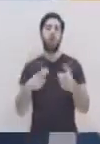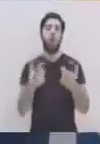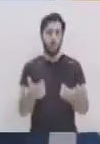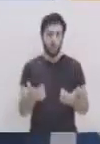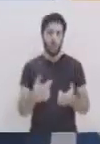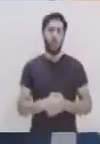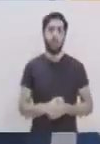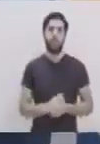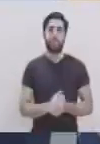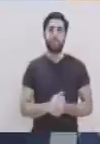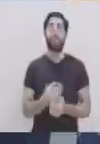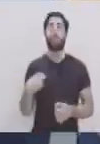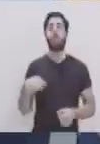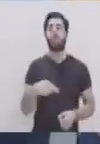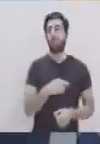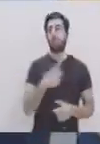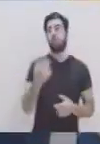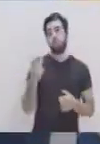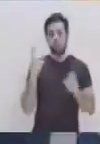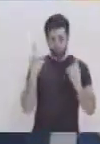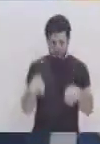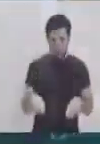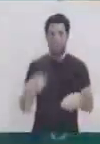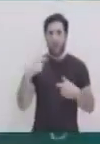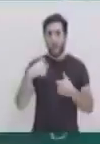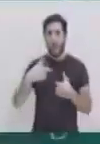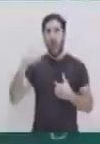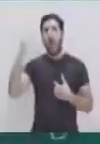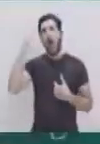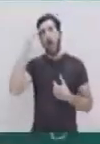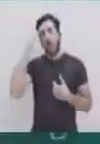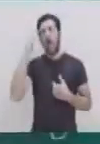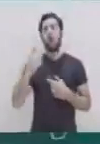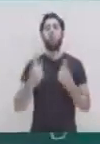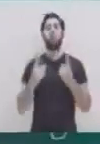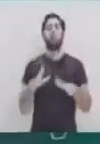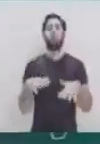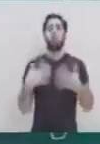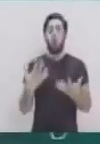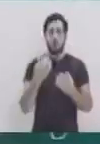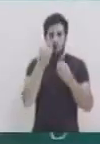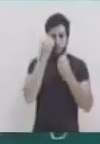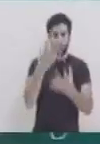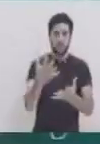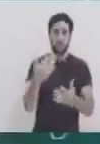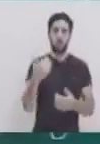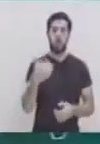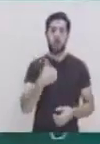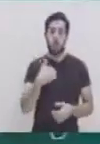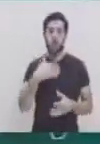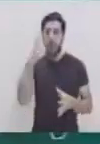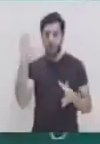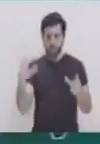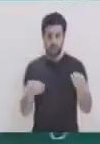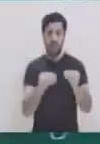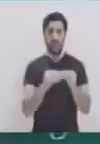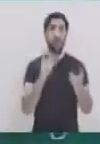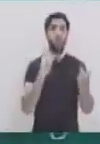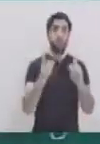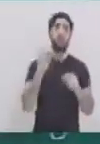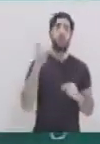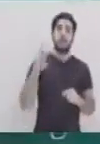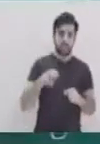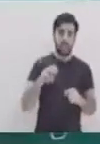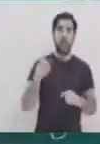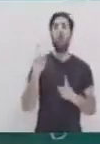tenemos. Entonces tenemos que tener como cierto discernimiento de qué información vamos a obtener, cuál es necesaria y